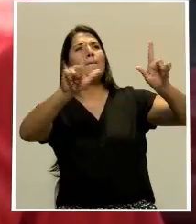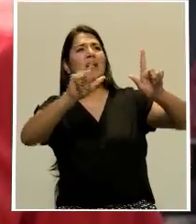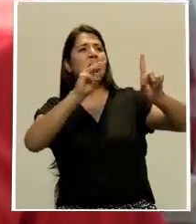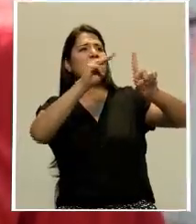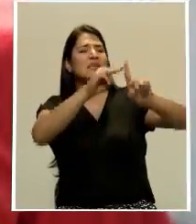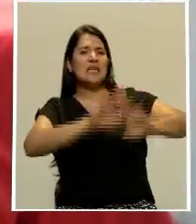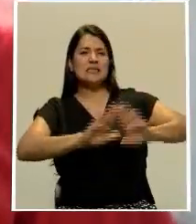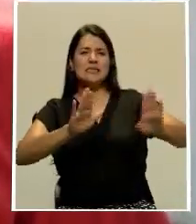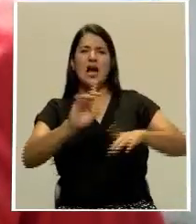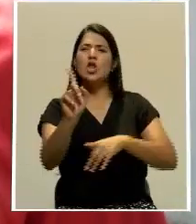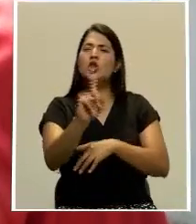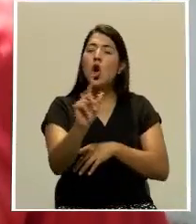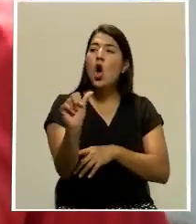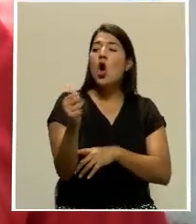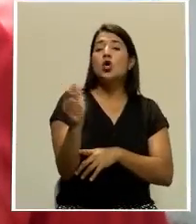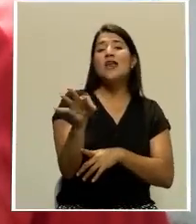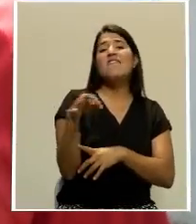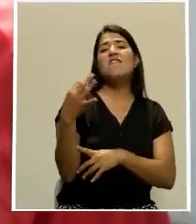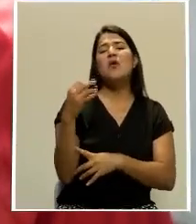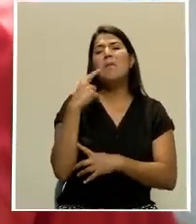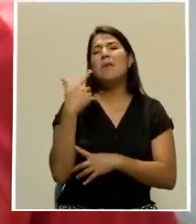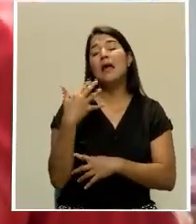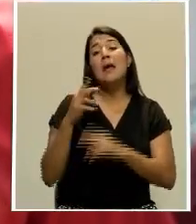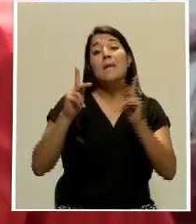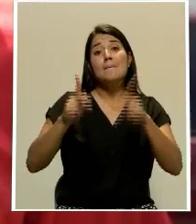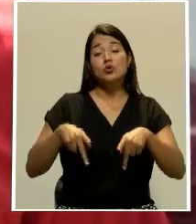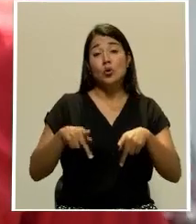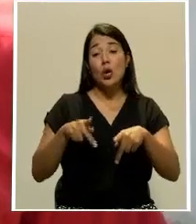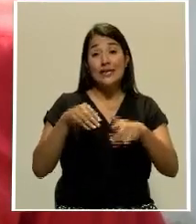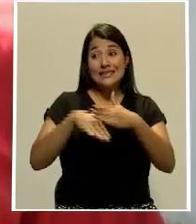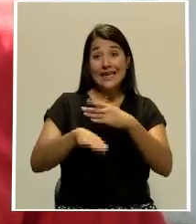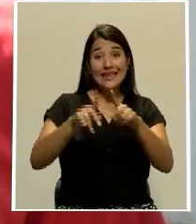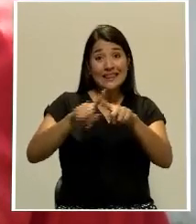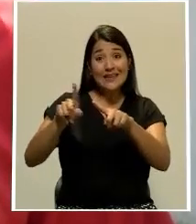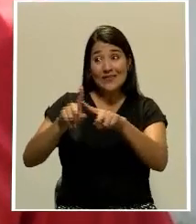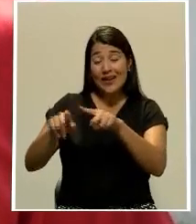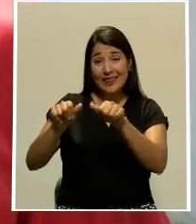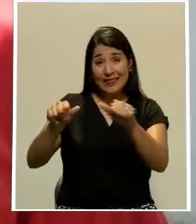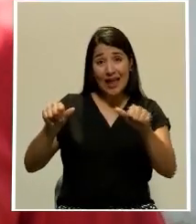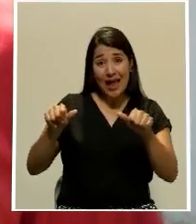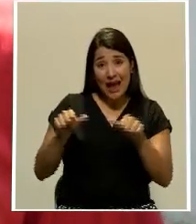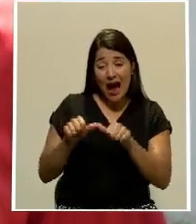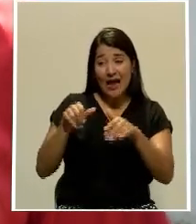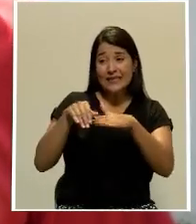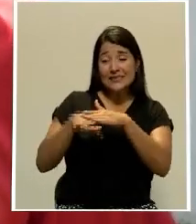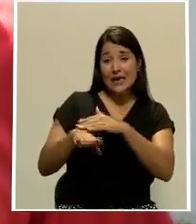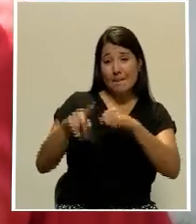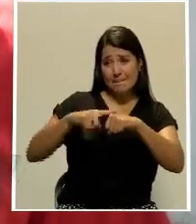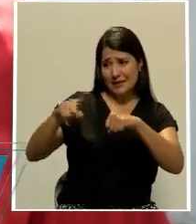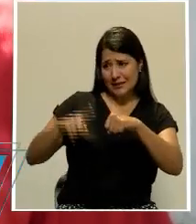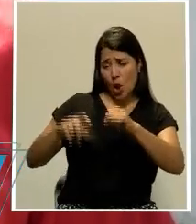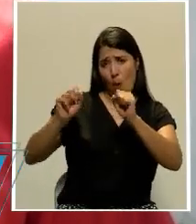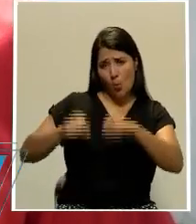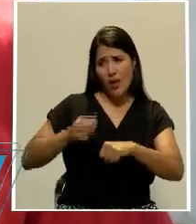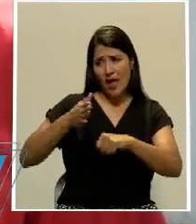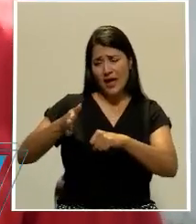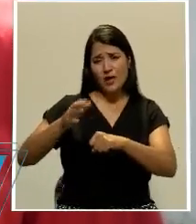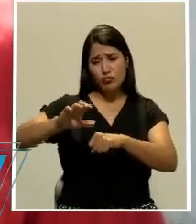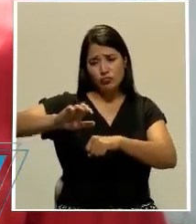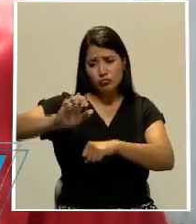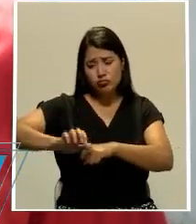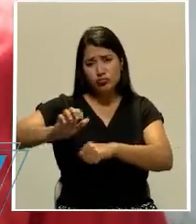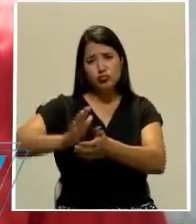dispositivos para que la gente en diferentes sectores del centro pueda lavarse las manos, pueda estar